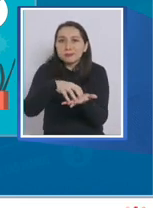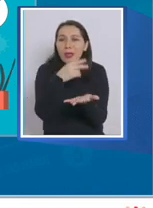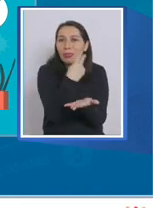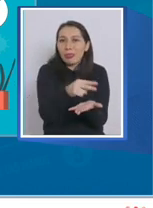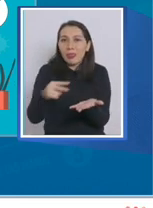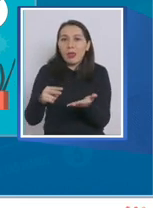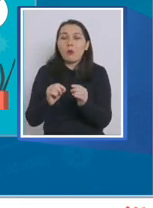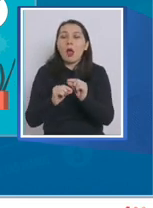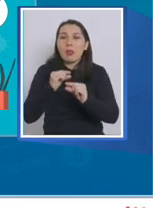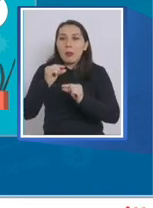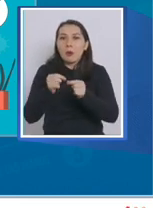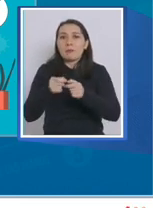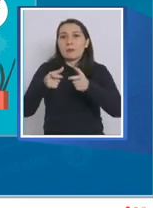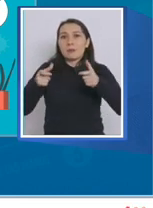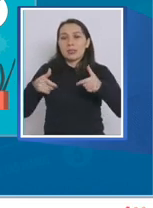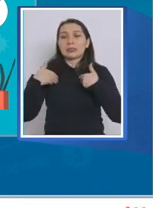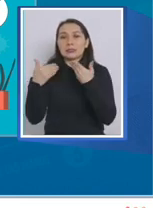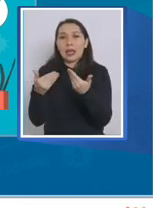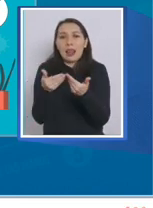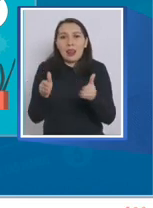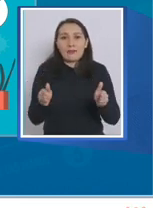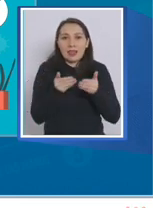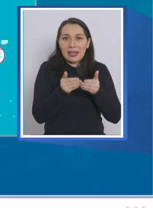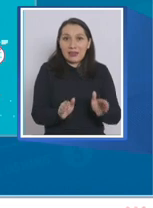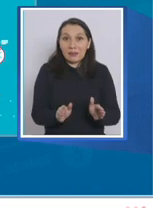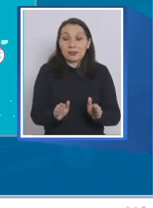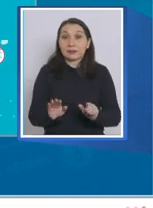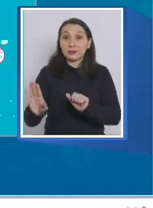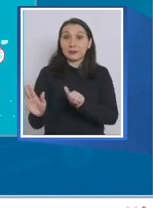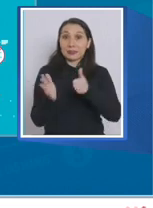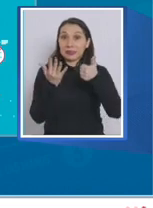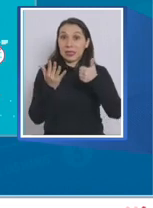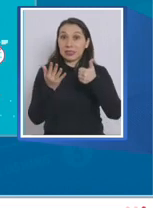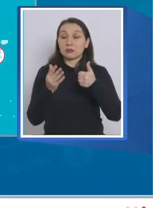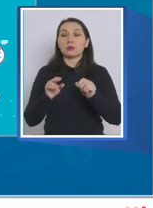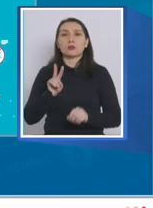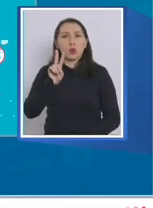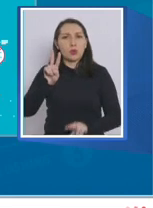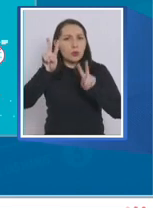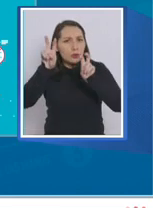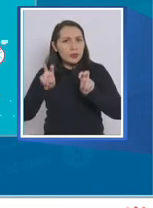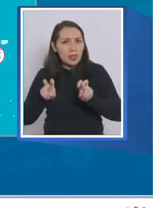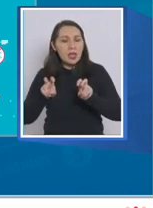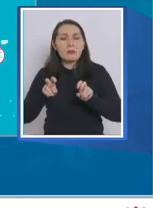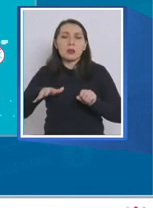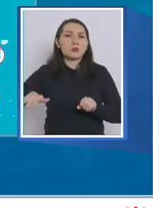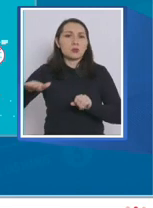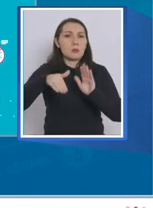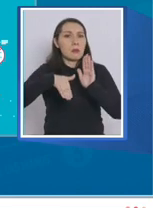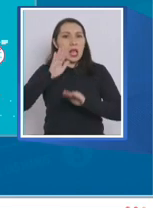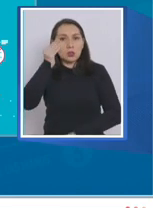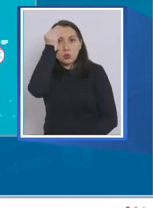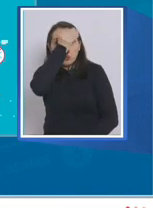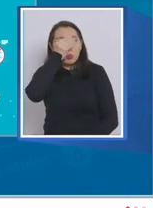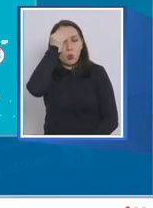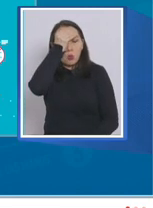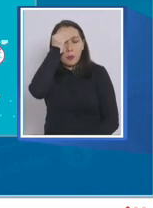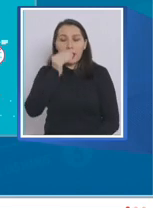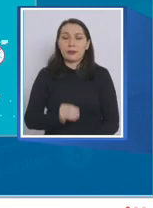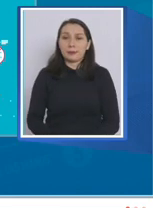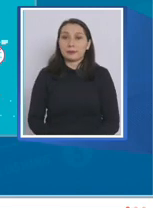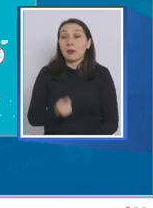aumento progresivo de las libertades. El sexto tópico son dos temas que transversalmente generan preocupación,